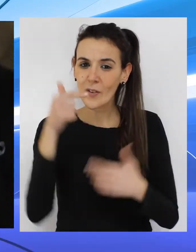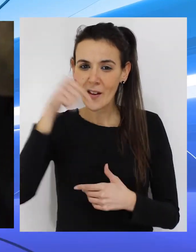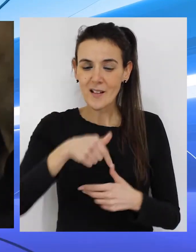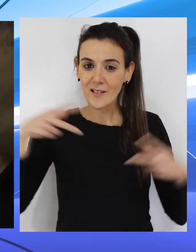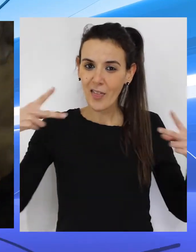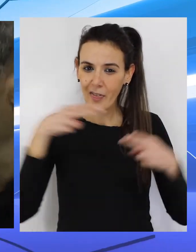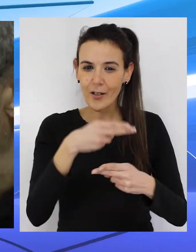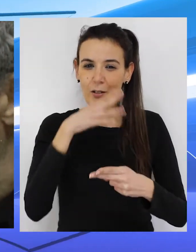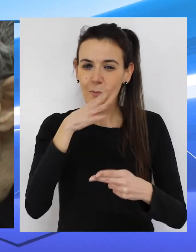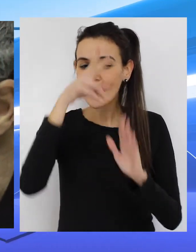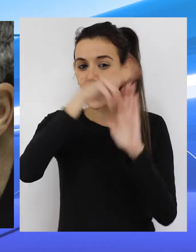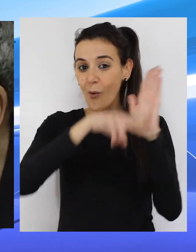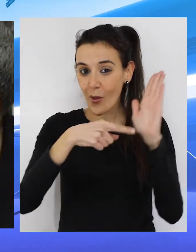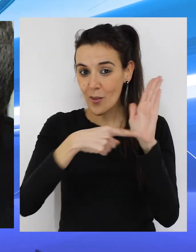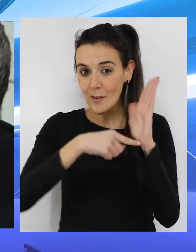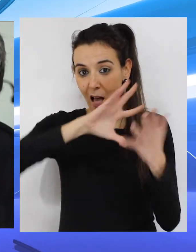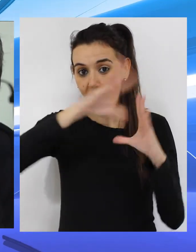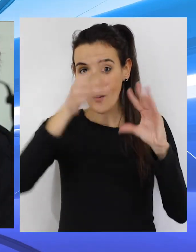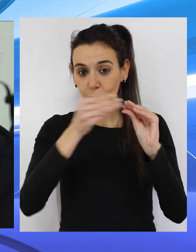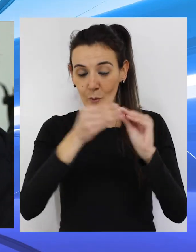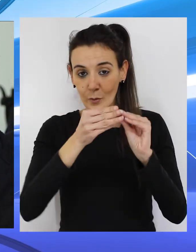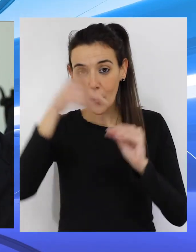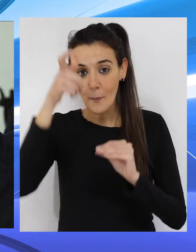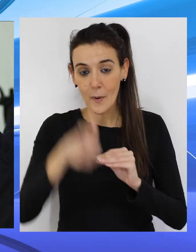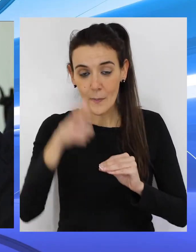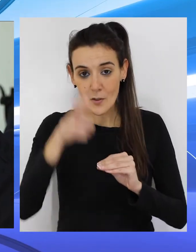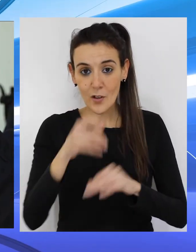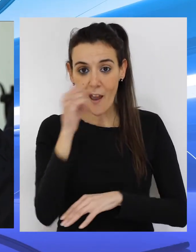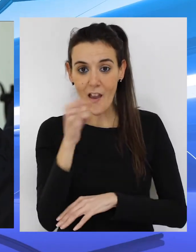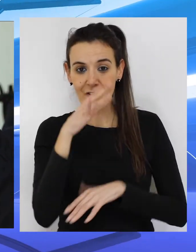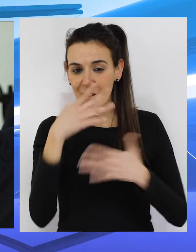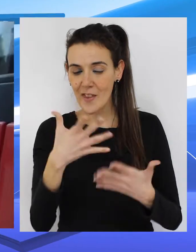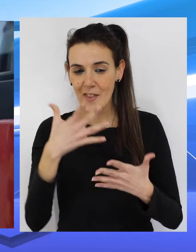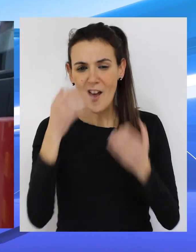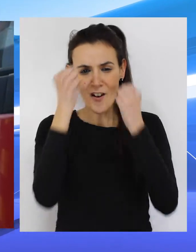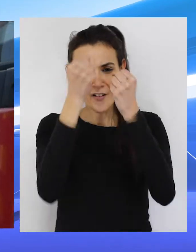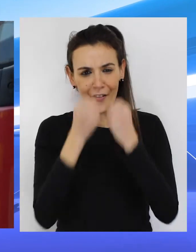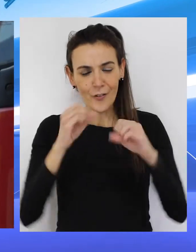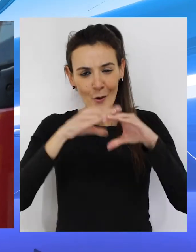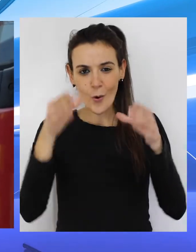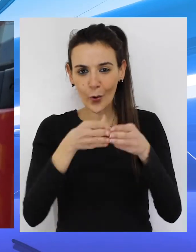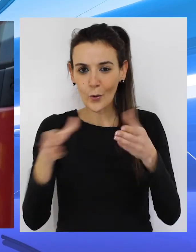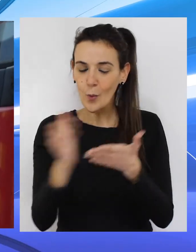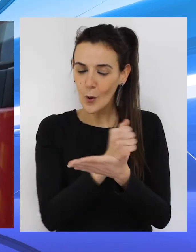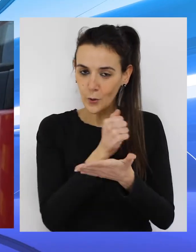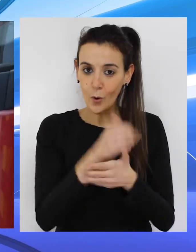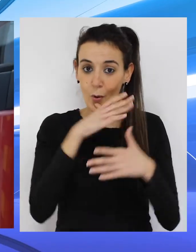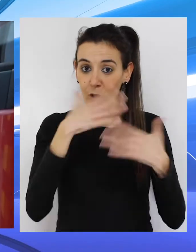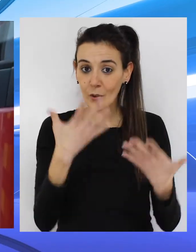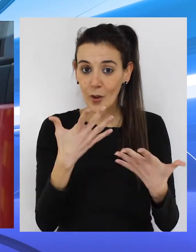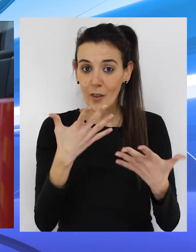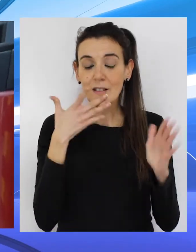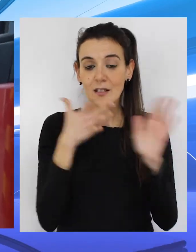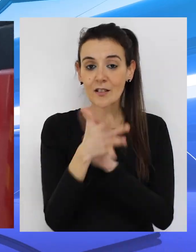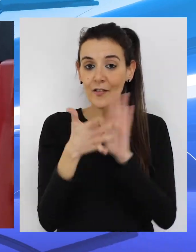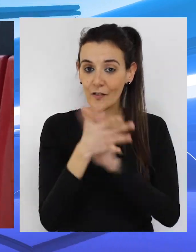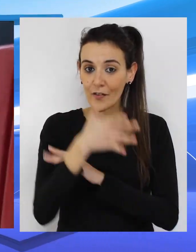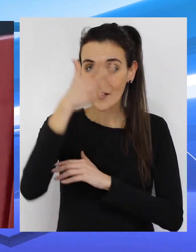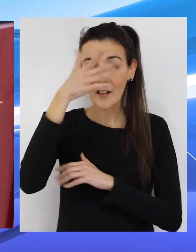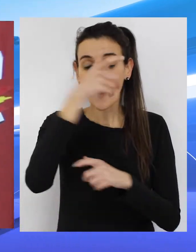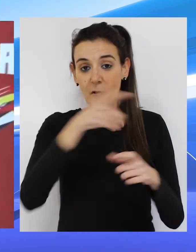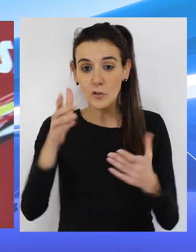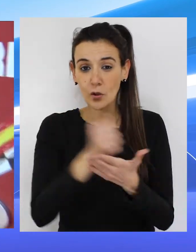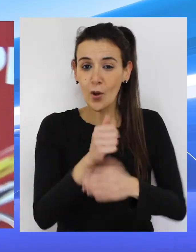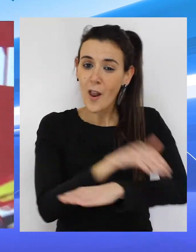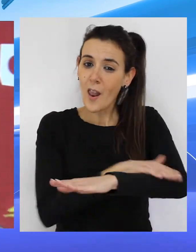este cese se debe a las medidas adoptadas por Ríos para reforzar y mejorar la plantilla y que por tanto, según expresan,